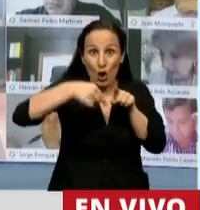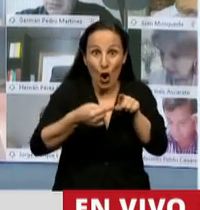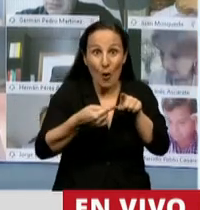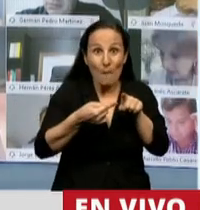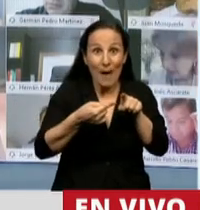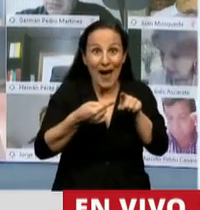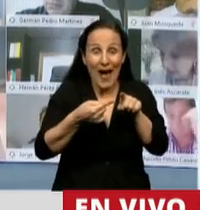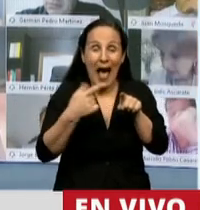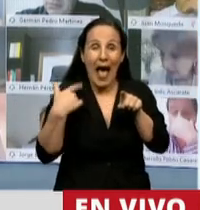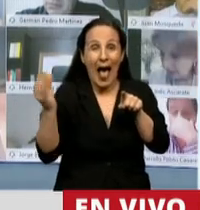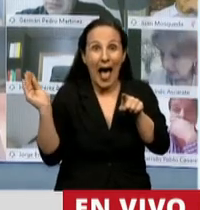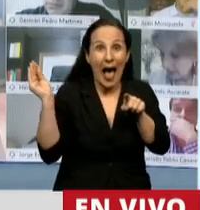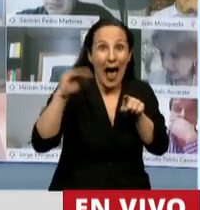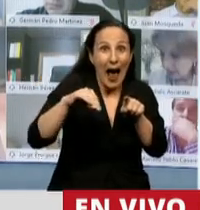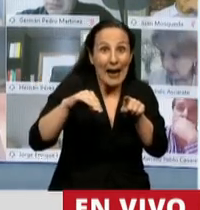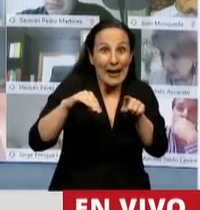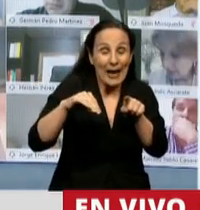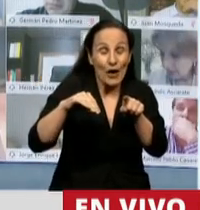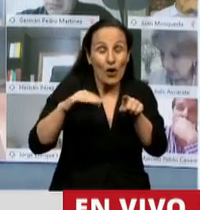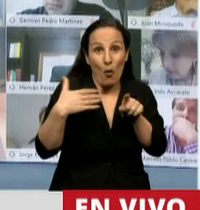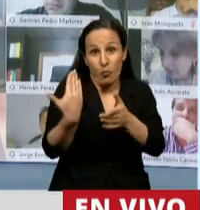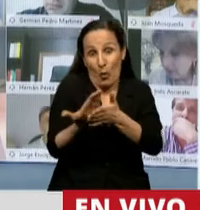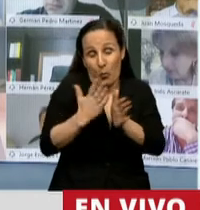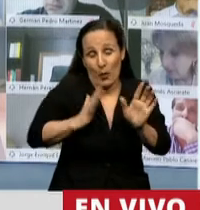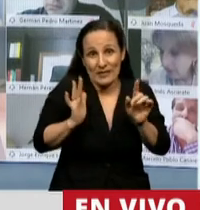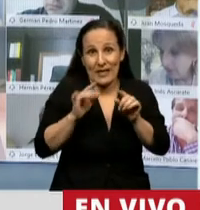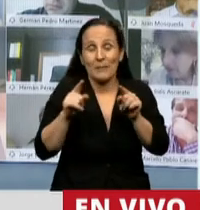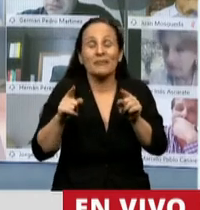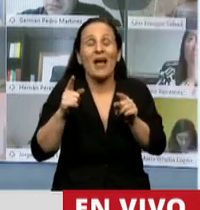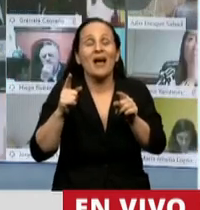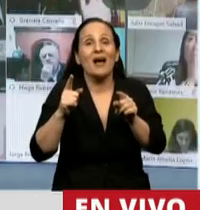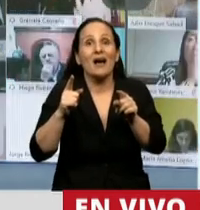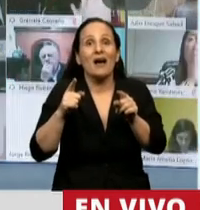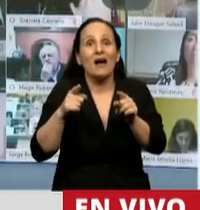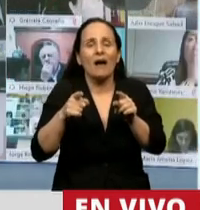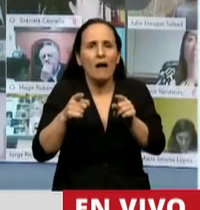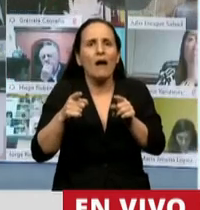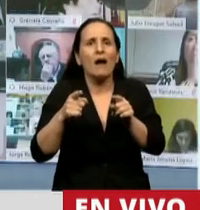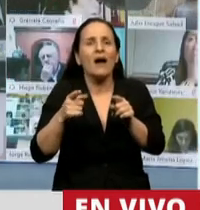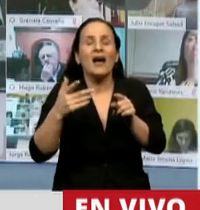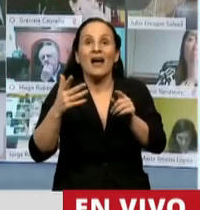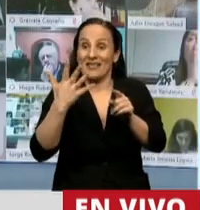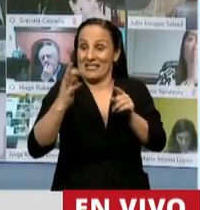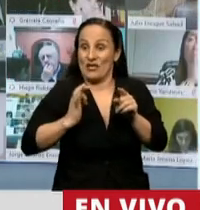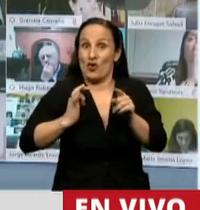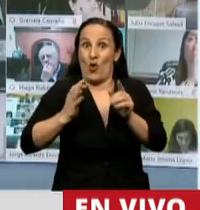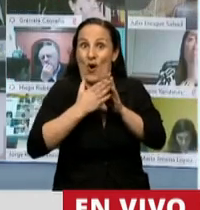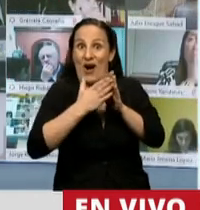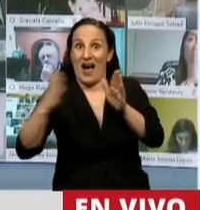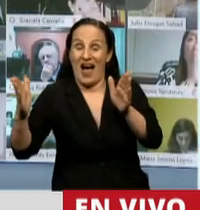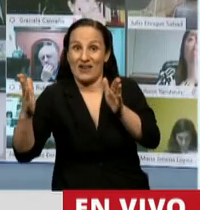y el agregado que proponemos sería con sanción en los últimos cinco años